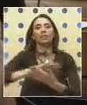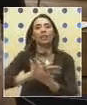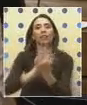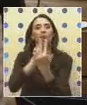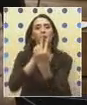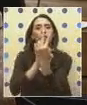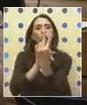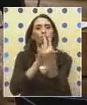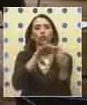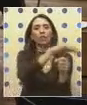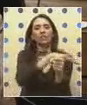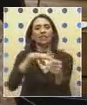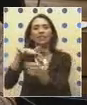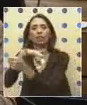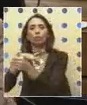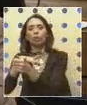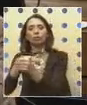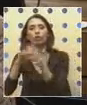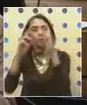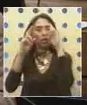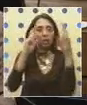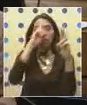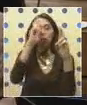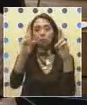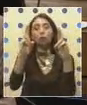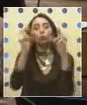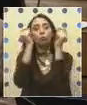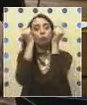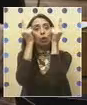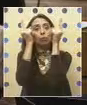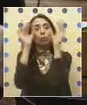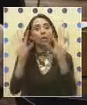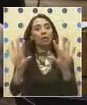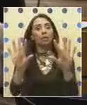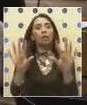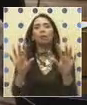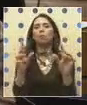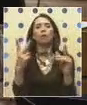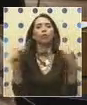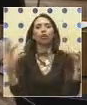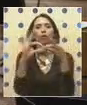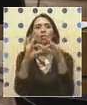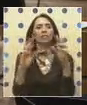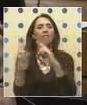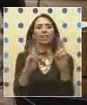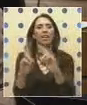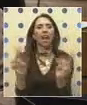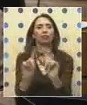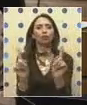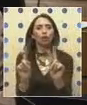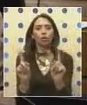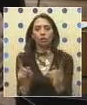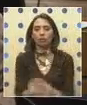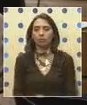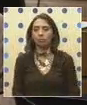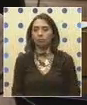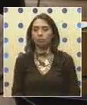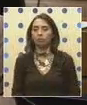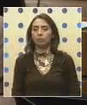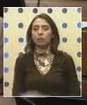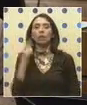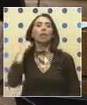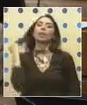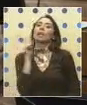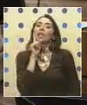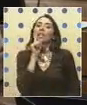dos situaciones que son respetables, atendibles, pero que no tienen relación una con otra. ¿Quién no va a estar